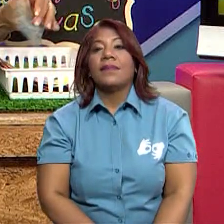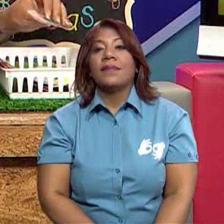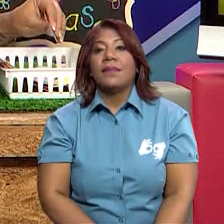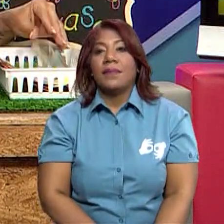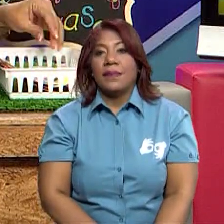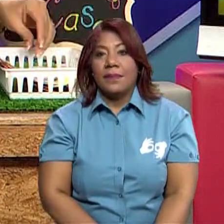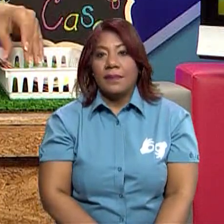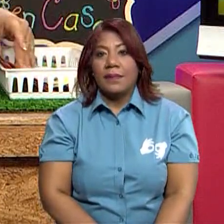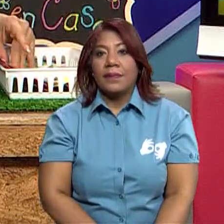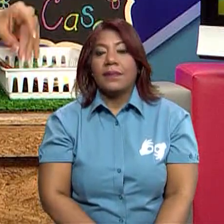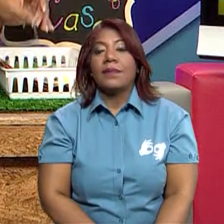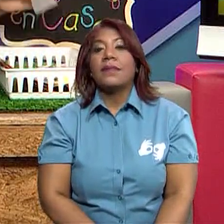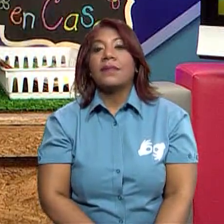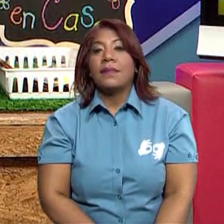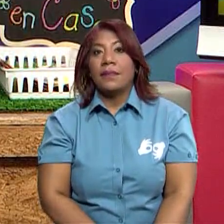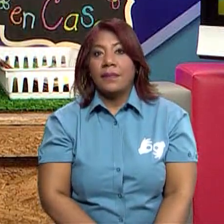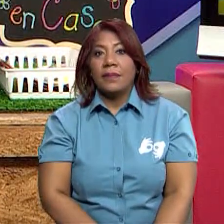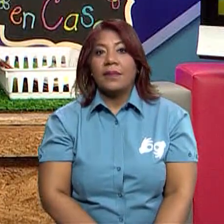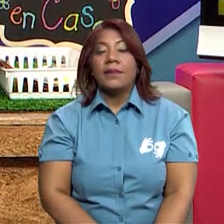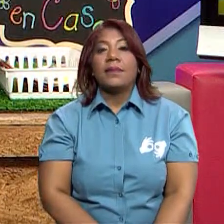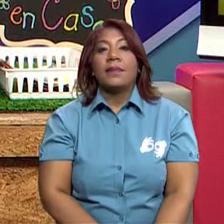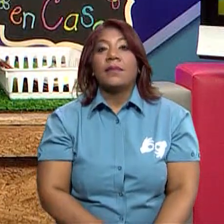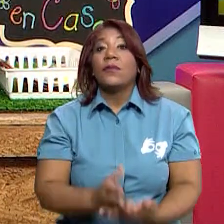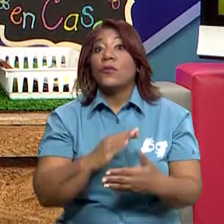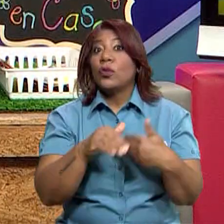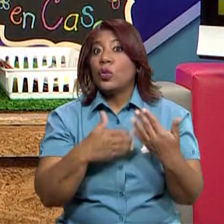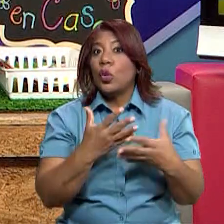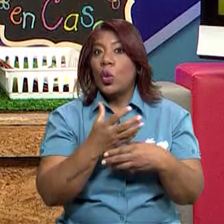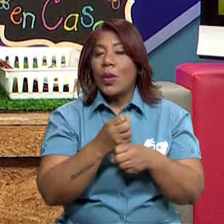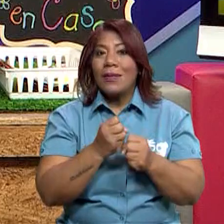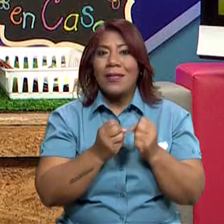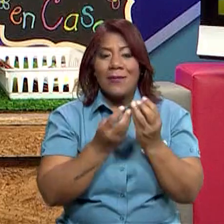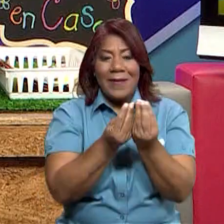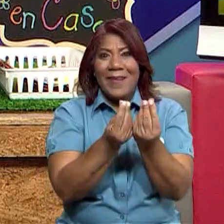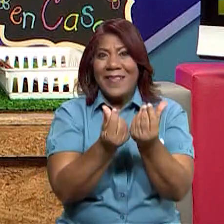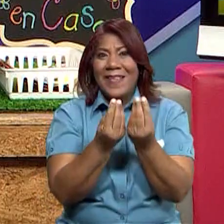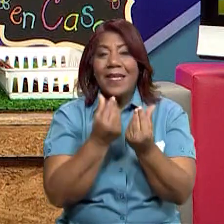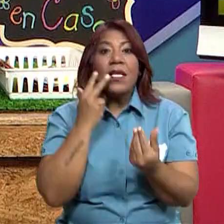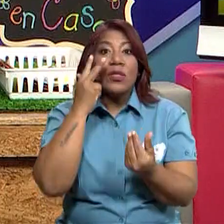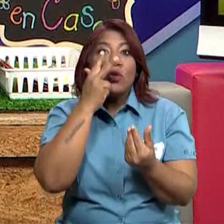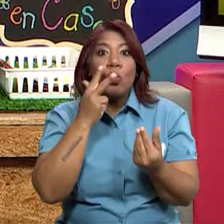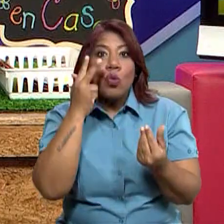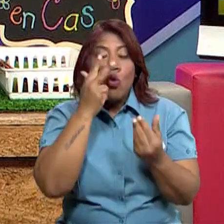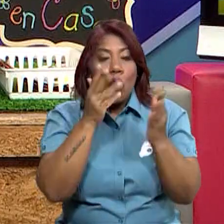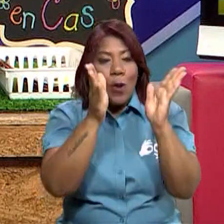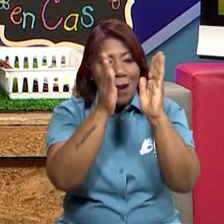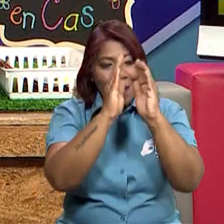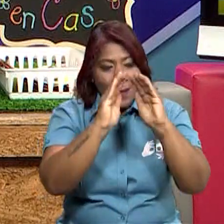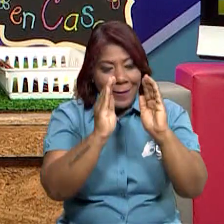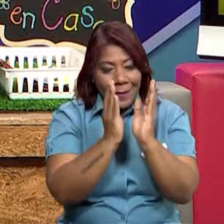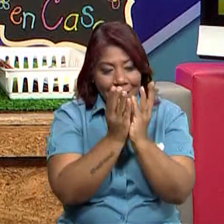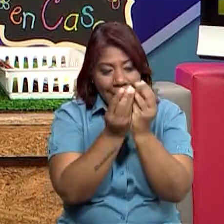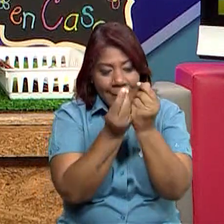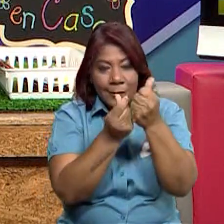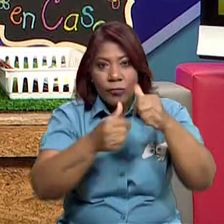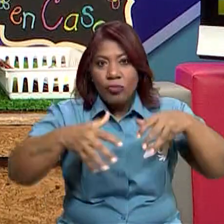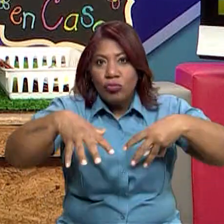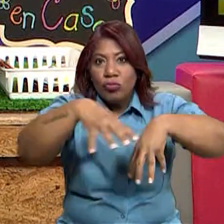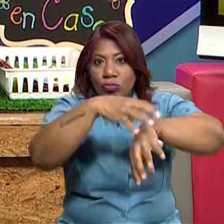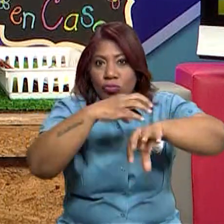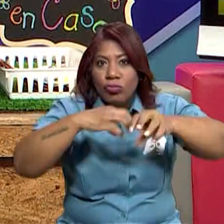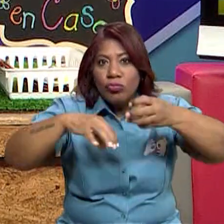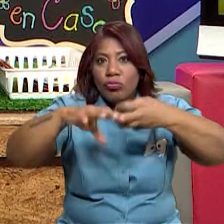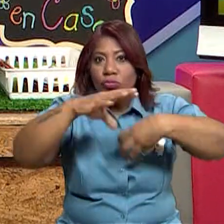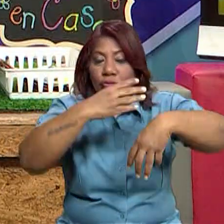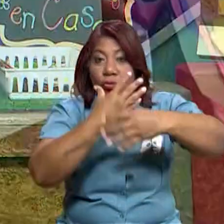colocar la fábrica o las artesanías. Verdad, es esa materia prima que se transforma. La podemos colocar